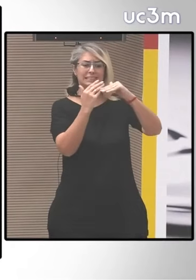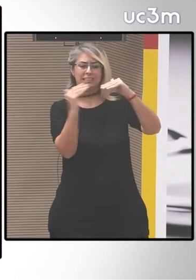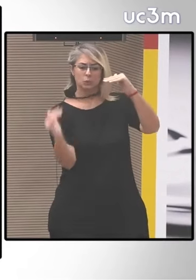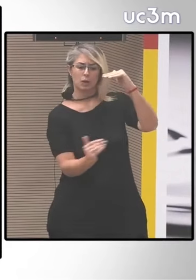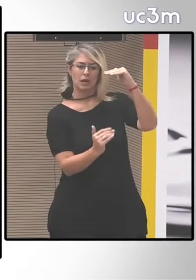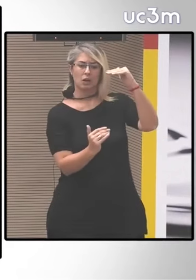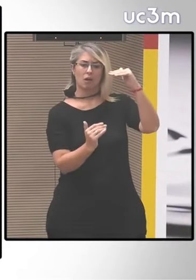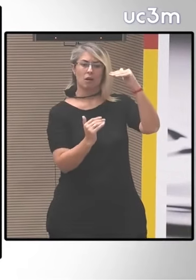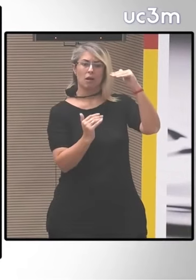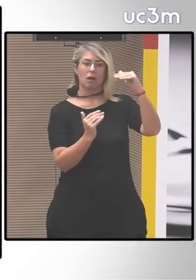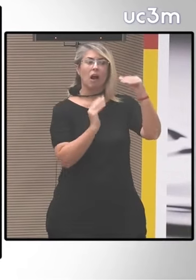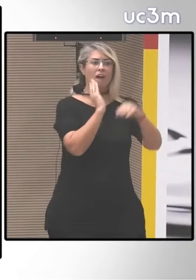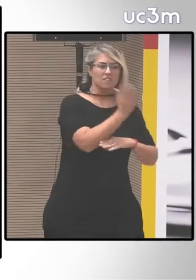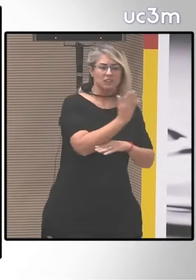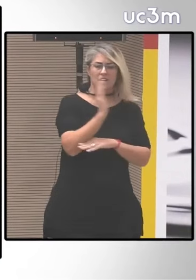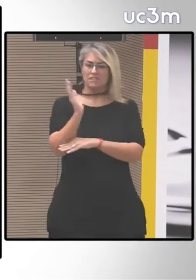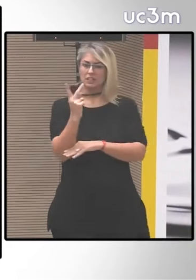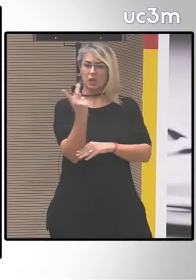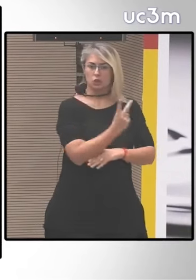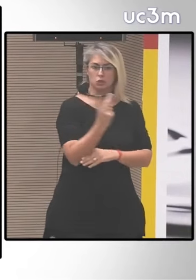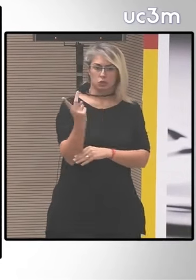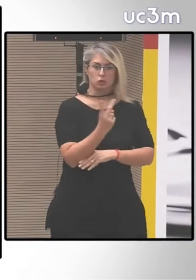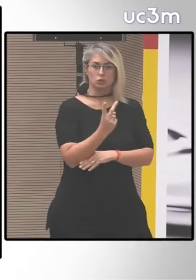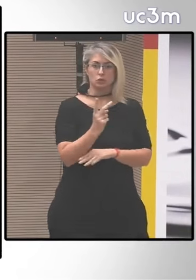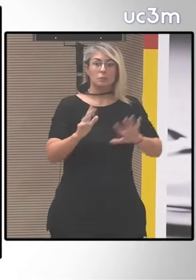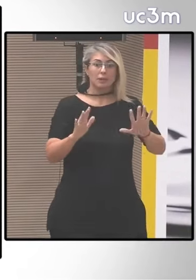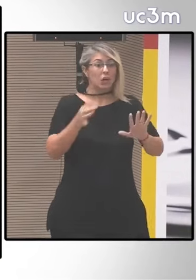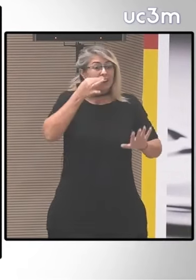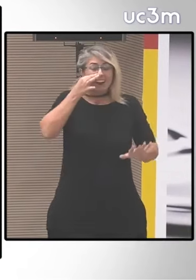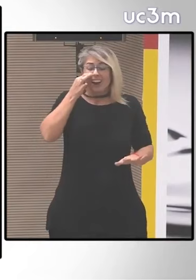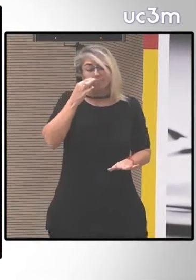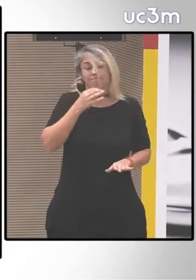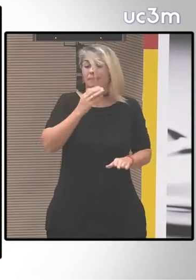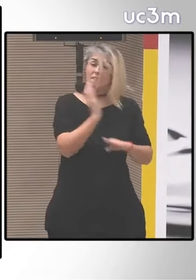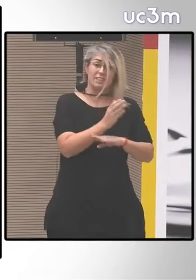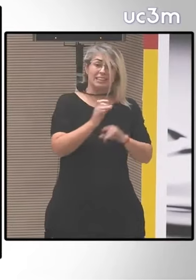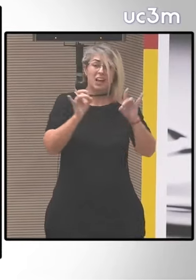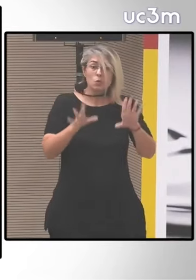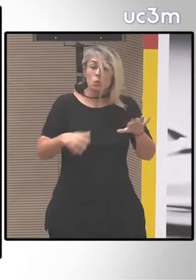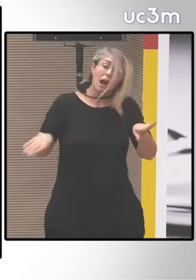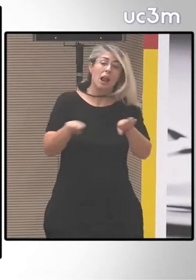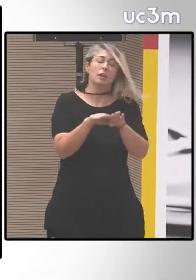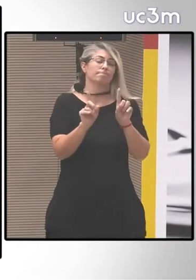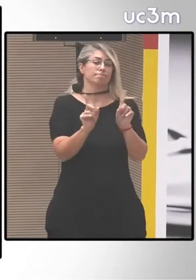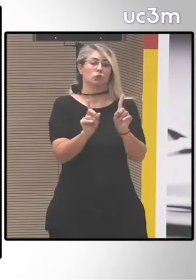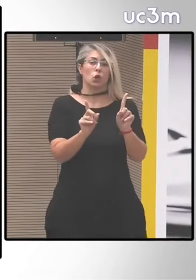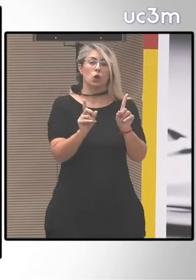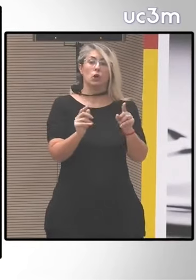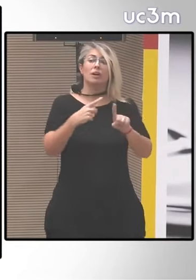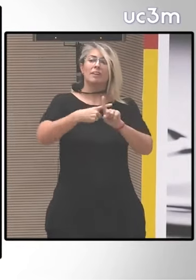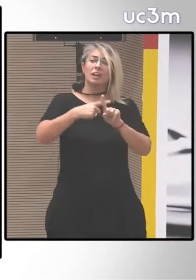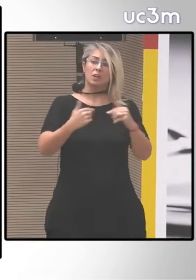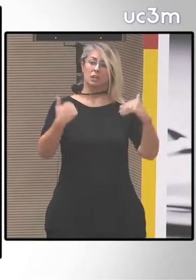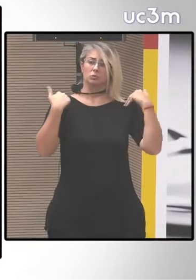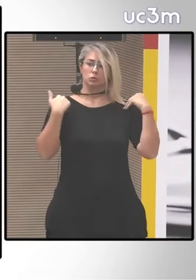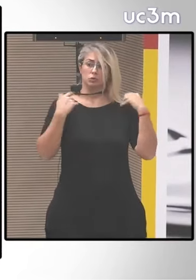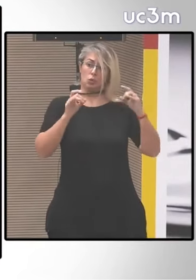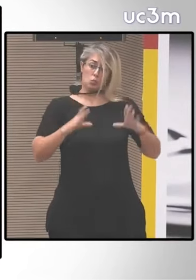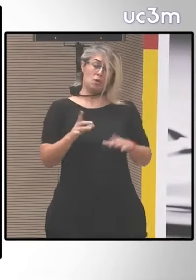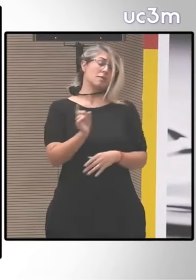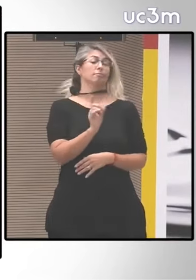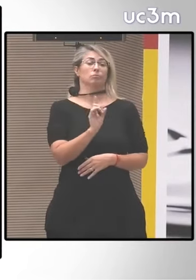afectan a las dos regiones lo cierto es que no nos afectan por igual ni tenemos el mismo nivel de responsabilidad en muchos